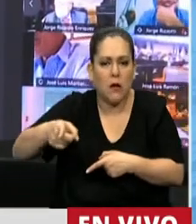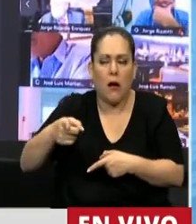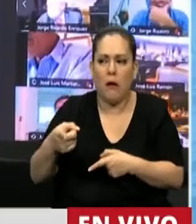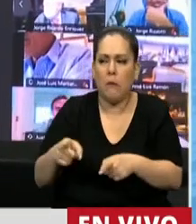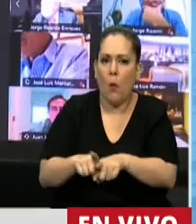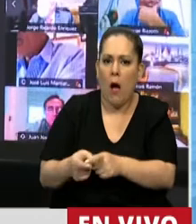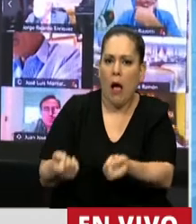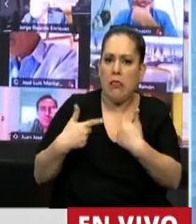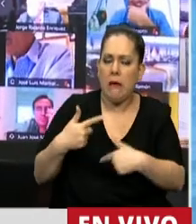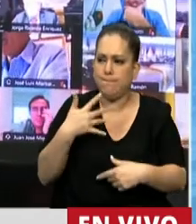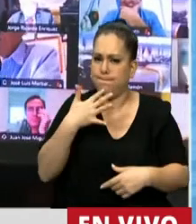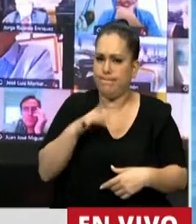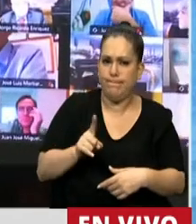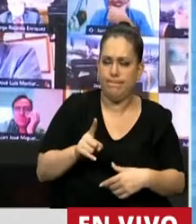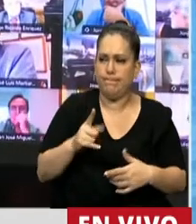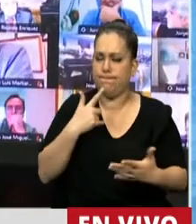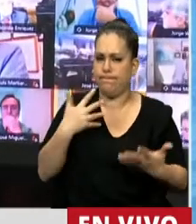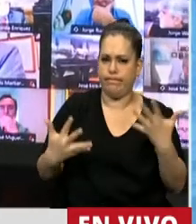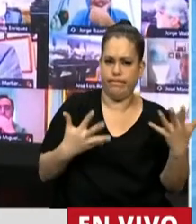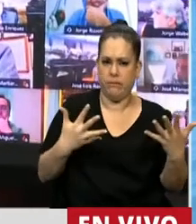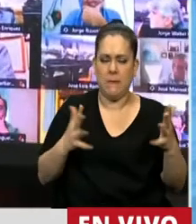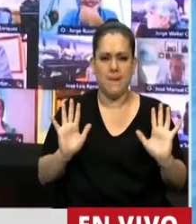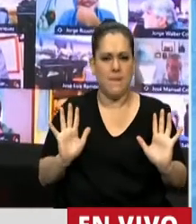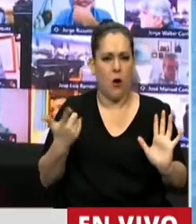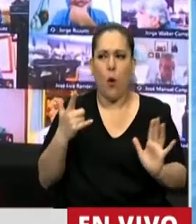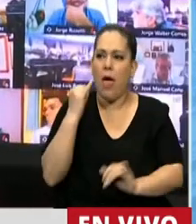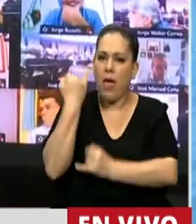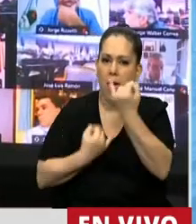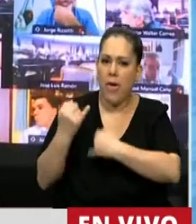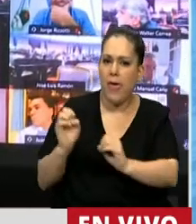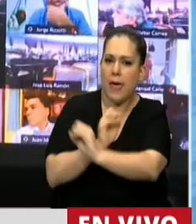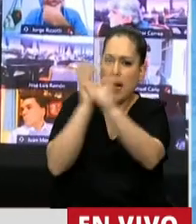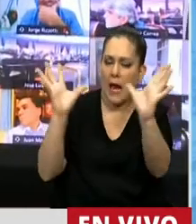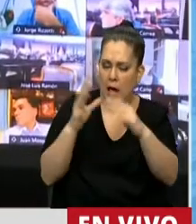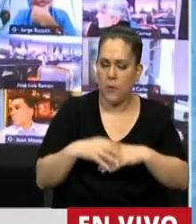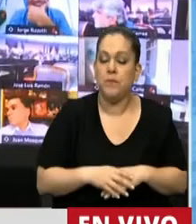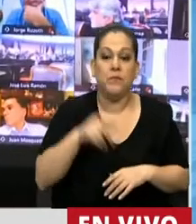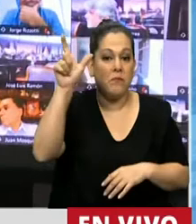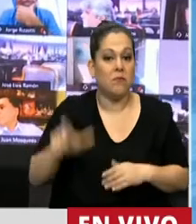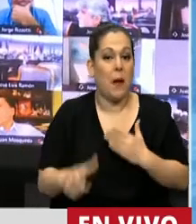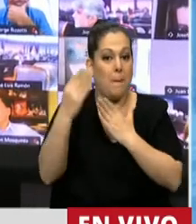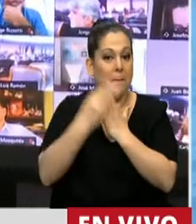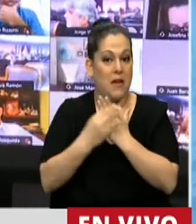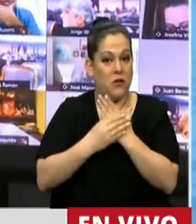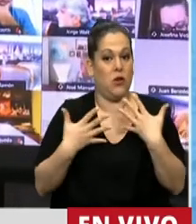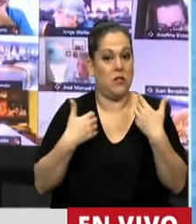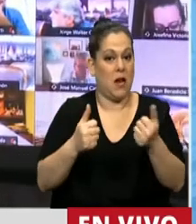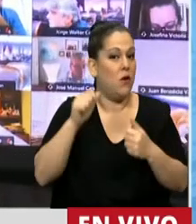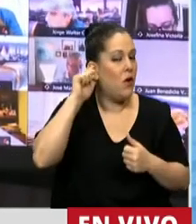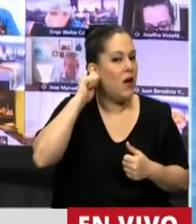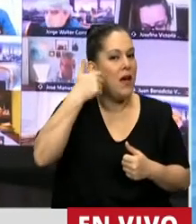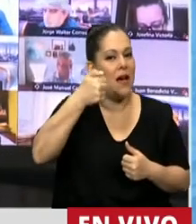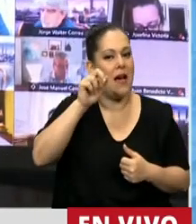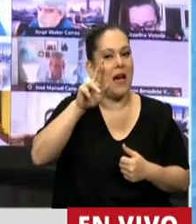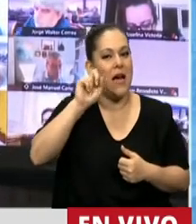sinsabor permanente. Desde el comienzo, el Ministro de Salud, Ginés González García, en el mes de